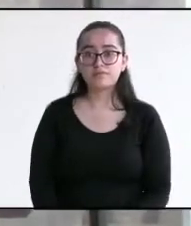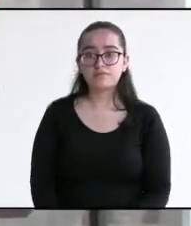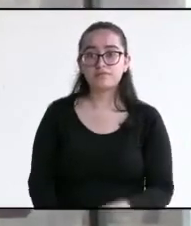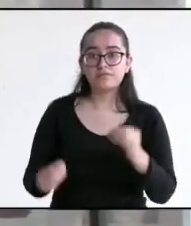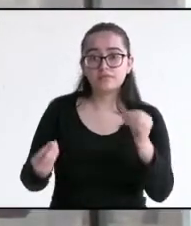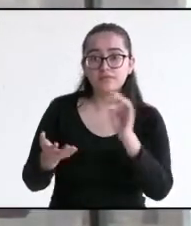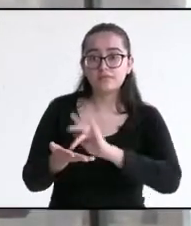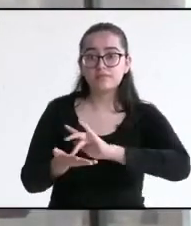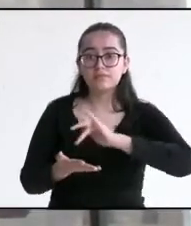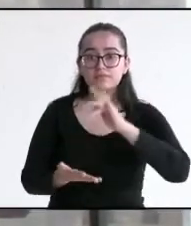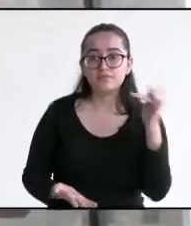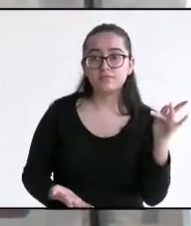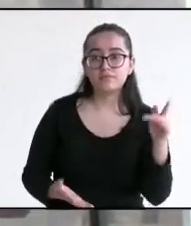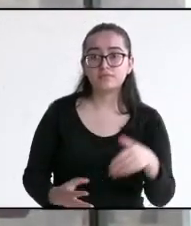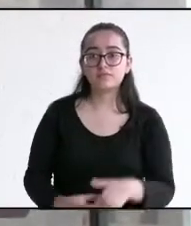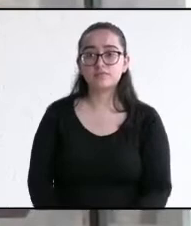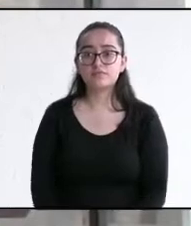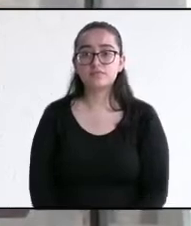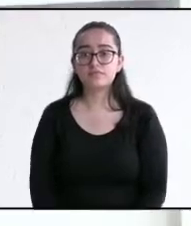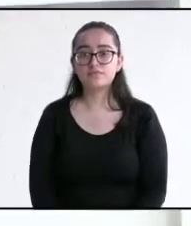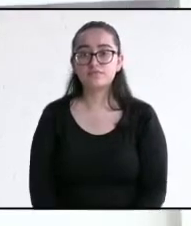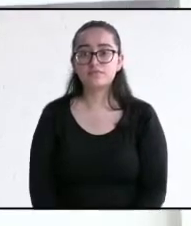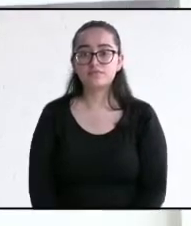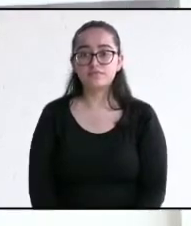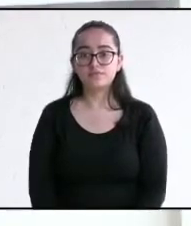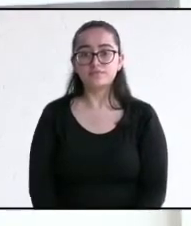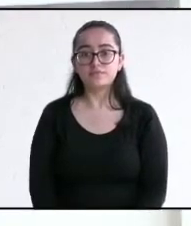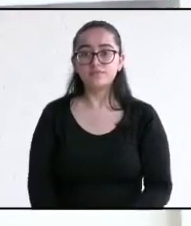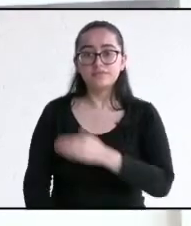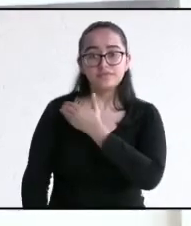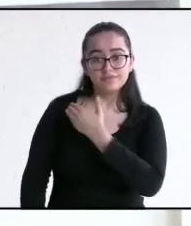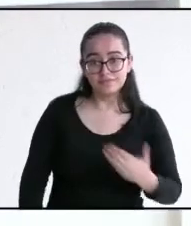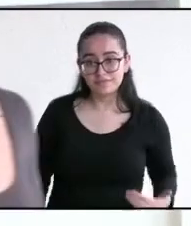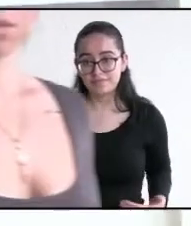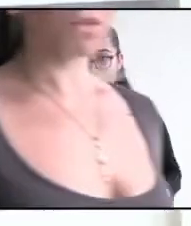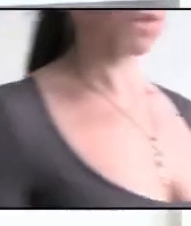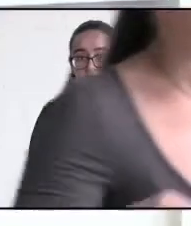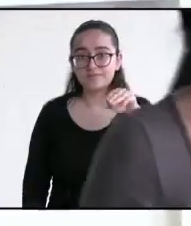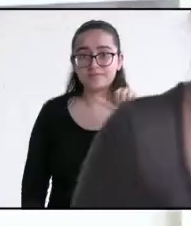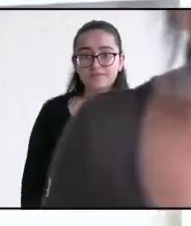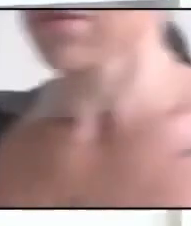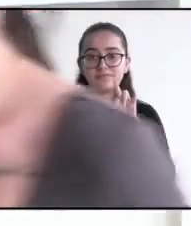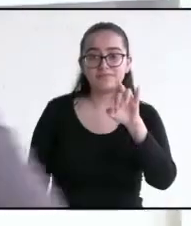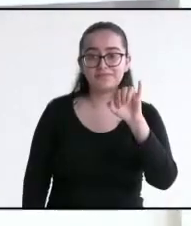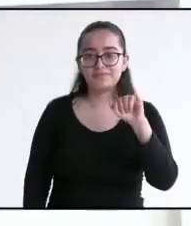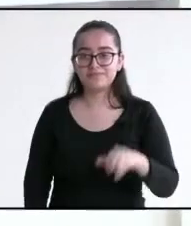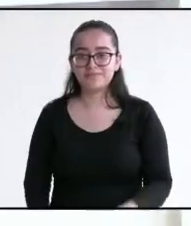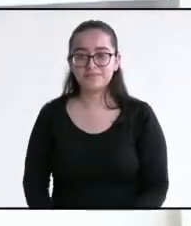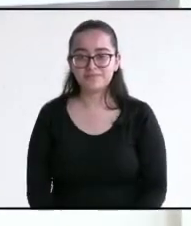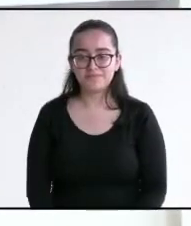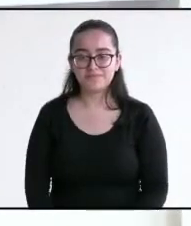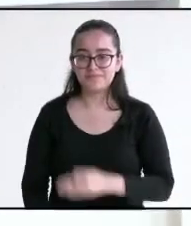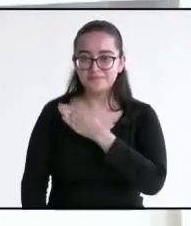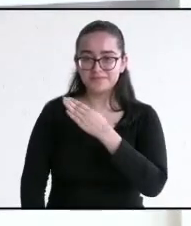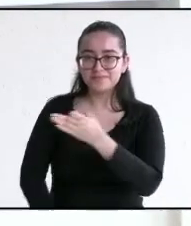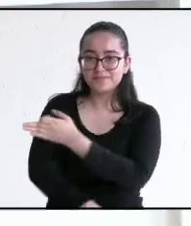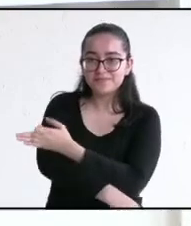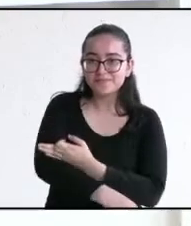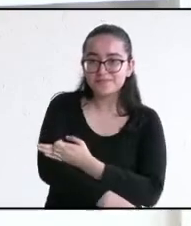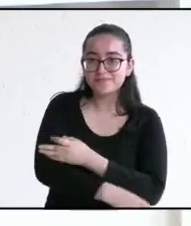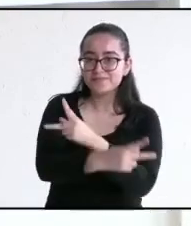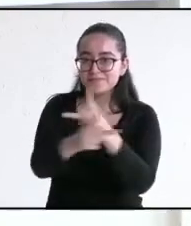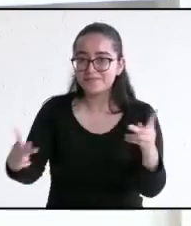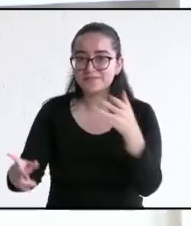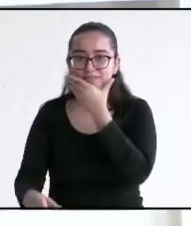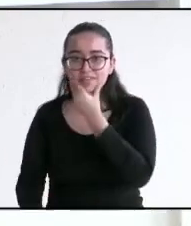Muchísimas gracias, candidata. Ahora le toca el turno a la candidata de Morena, María Esther López Callejas. Muy buenas tardes a todos y a todas.